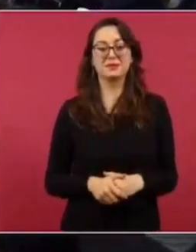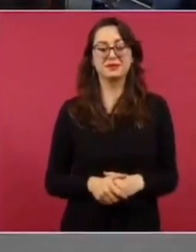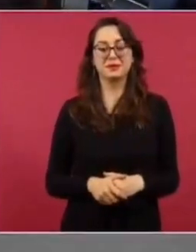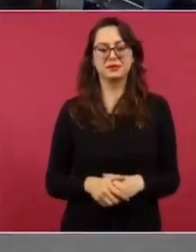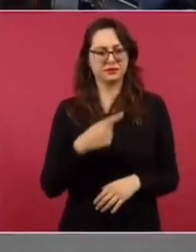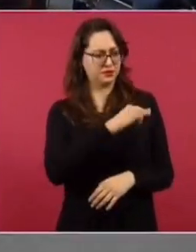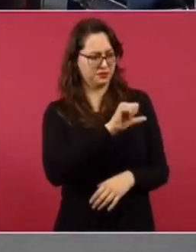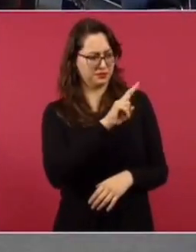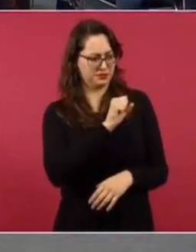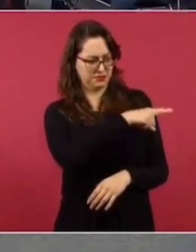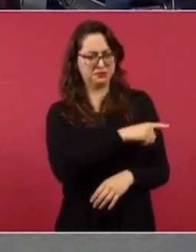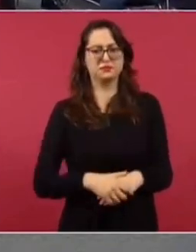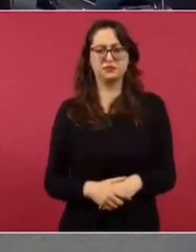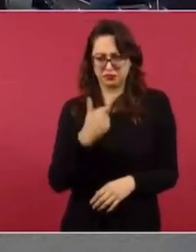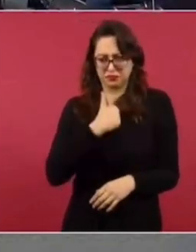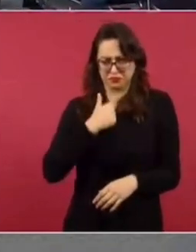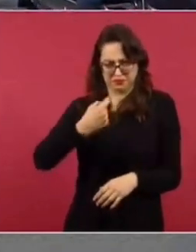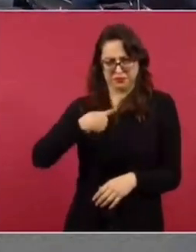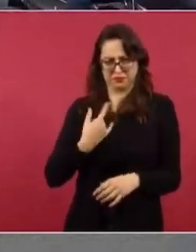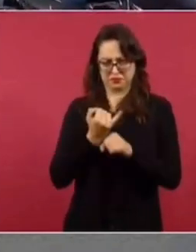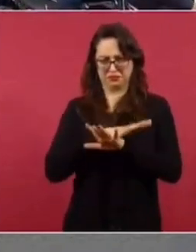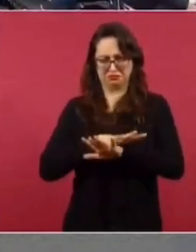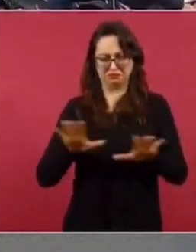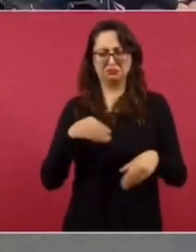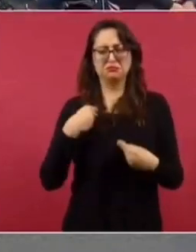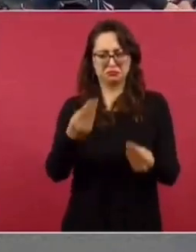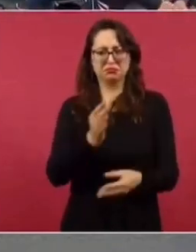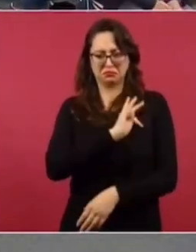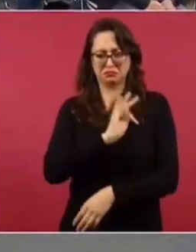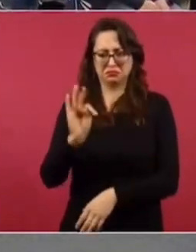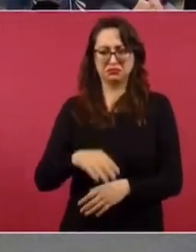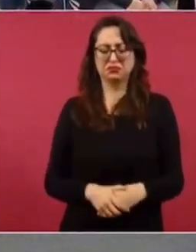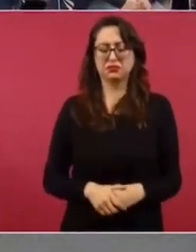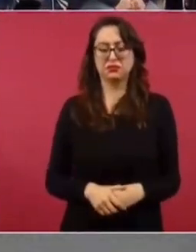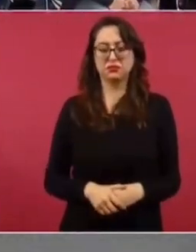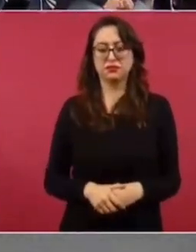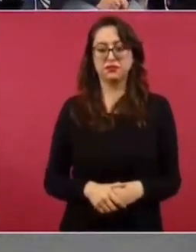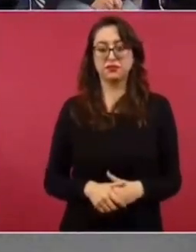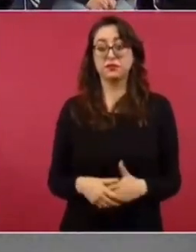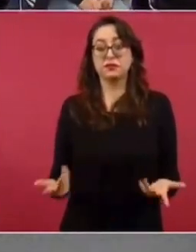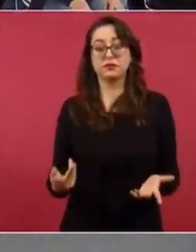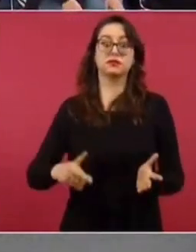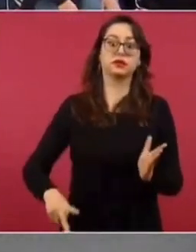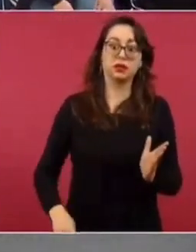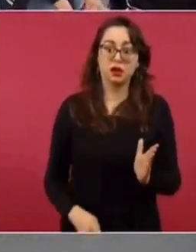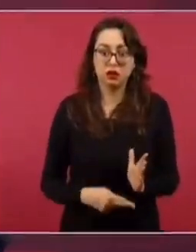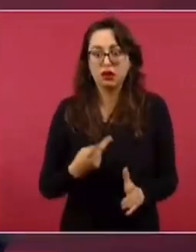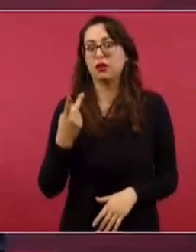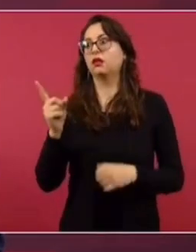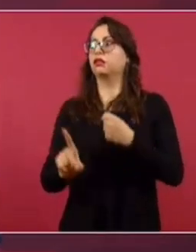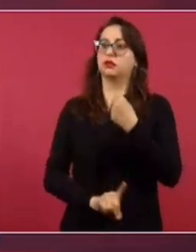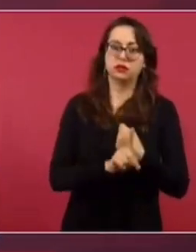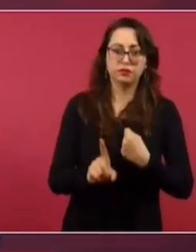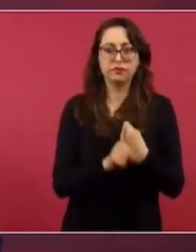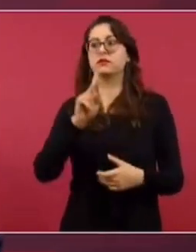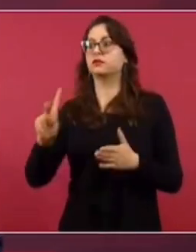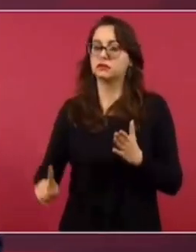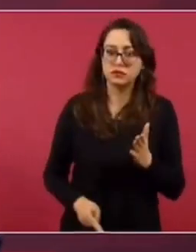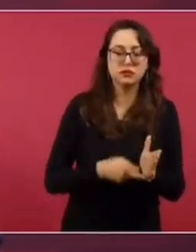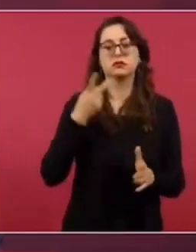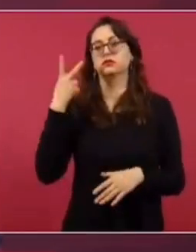Jesús, aquí, yo lo hago, yo lo hago el informe, para que no venga aquí y vuelva otra vez. Porque tiene